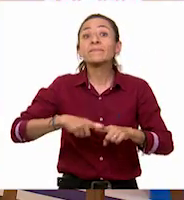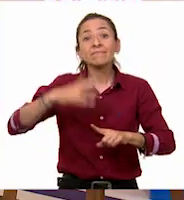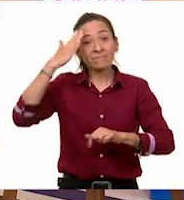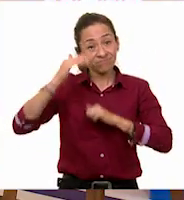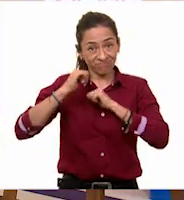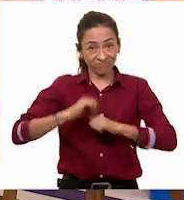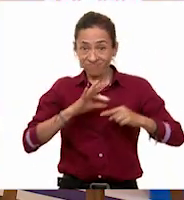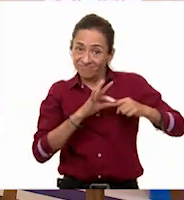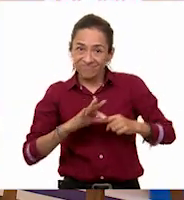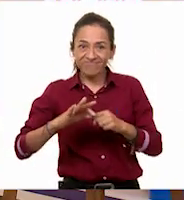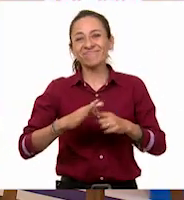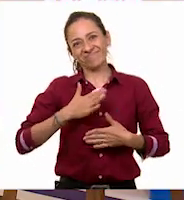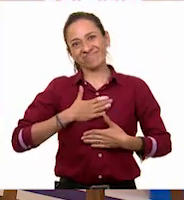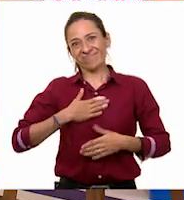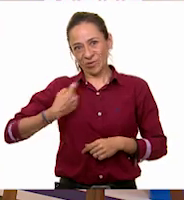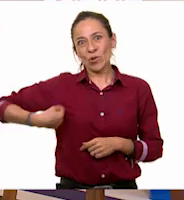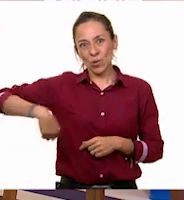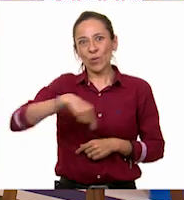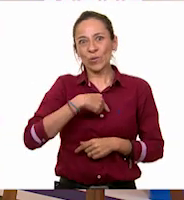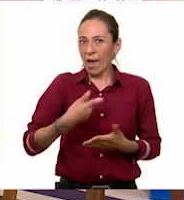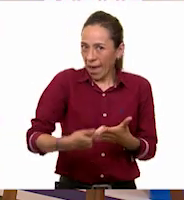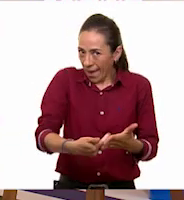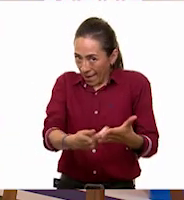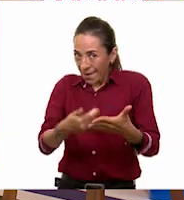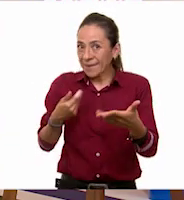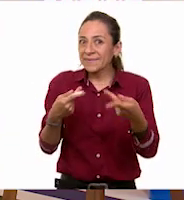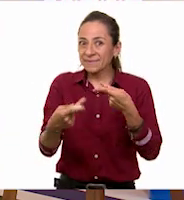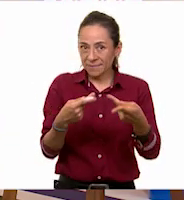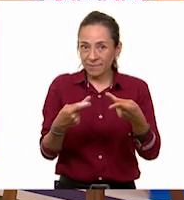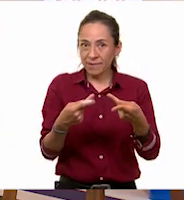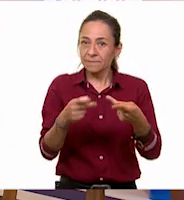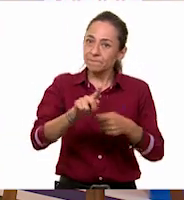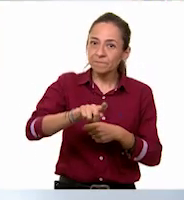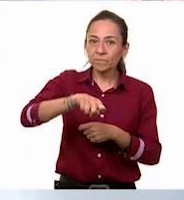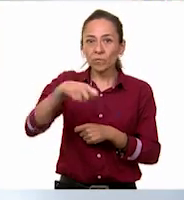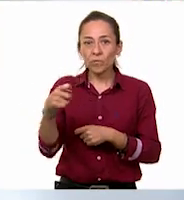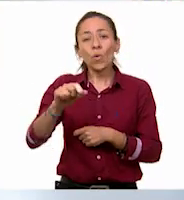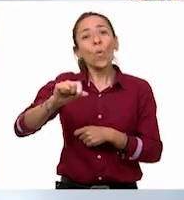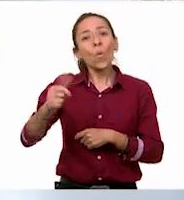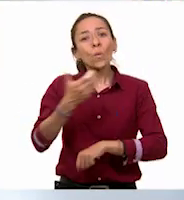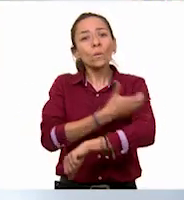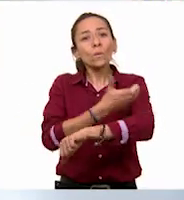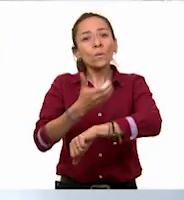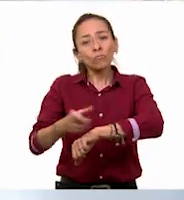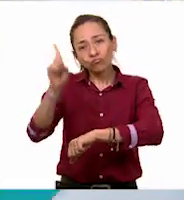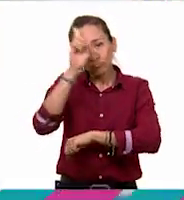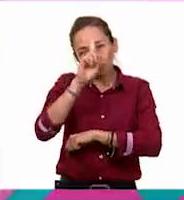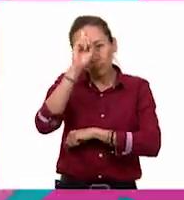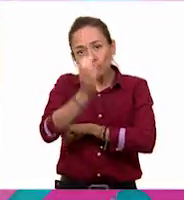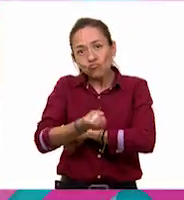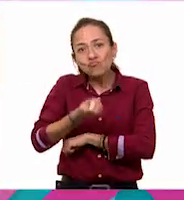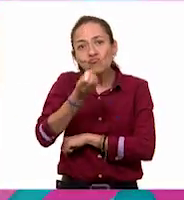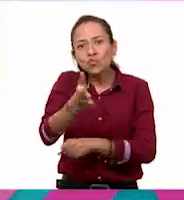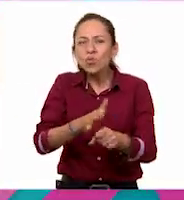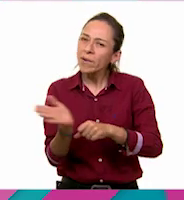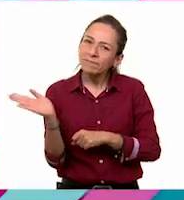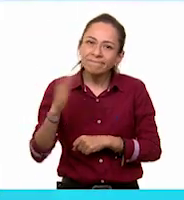tenemos que estar bien preparados. Vamos a ver lo que nos aconseja otro de nuestros compañeros. Vamos a verlo, Pili. verlo. A ver.